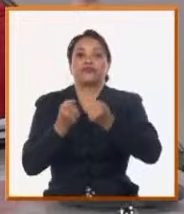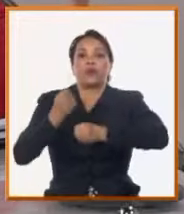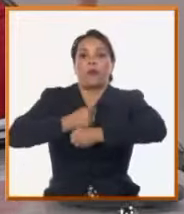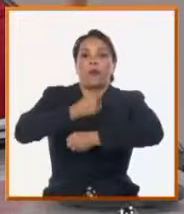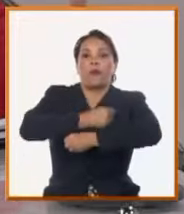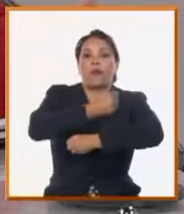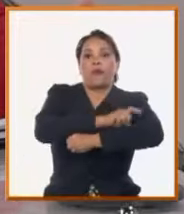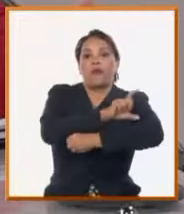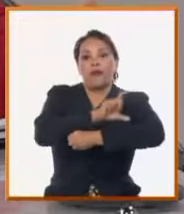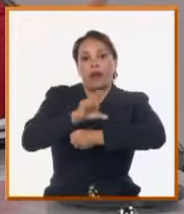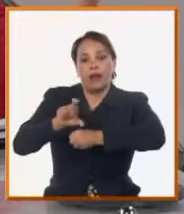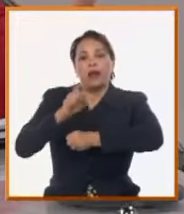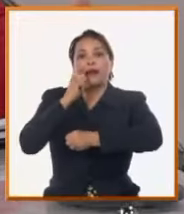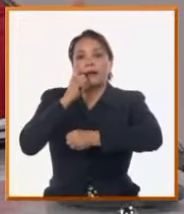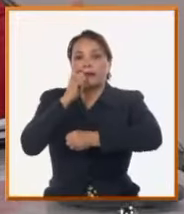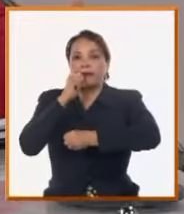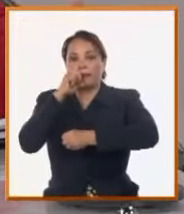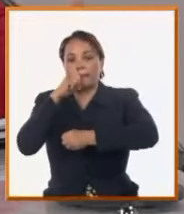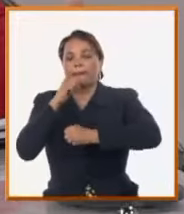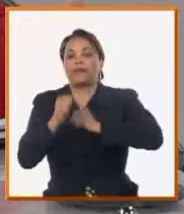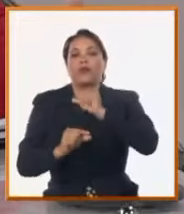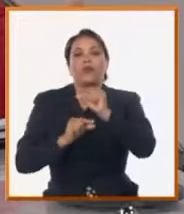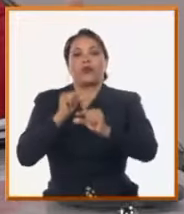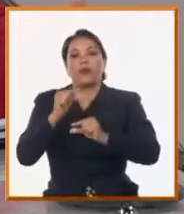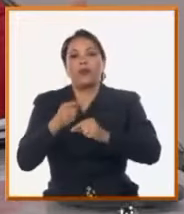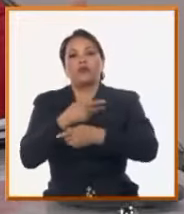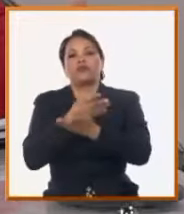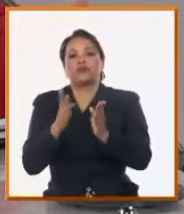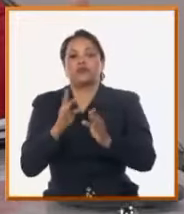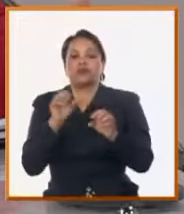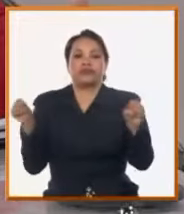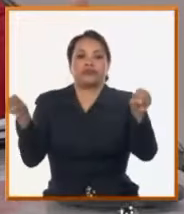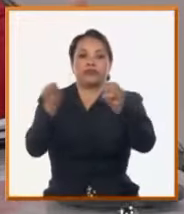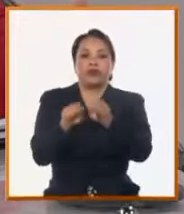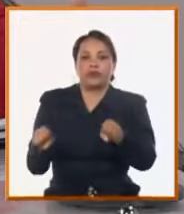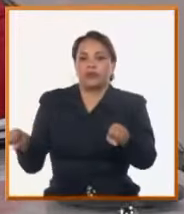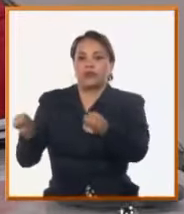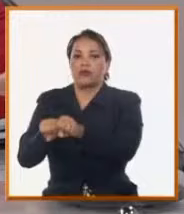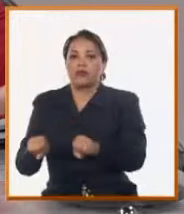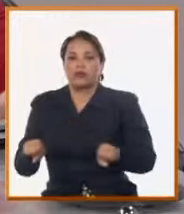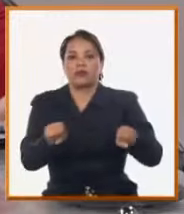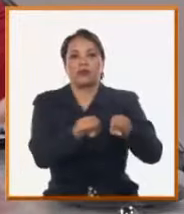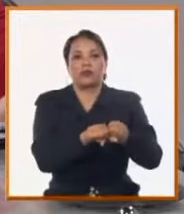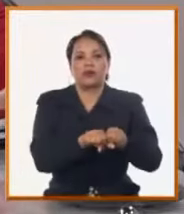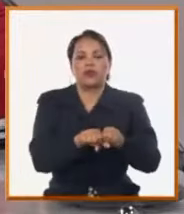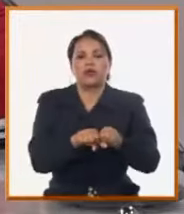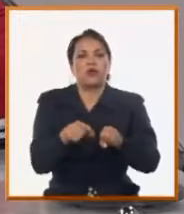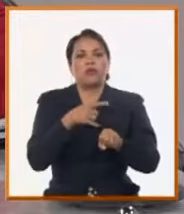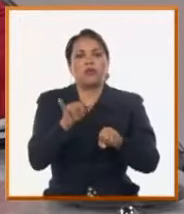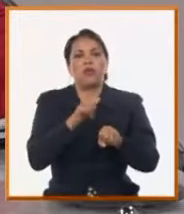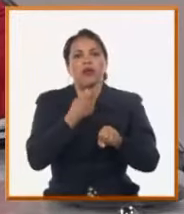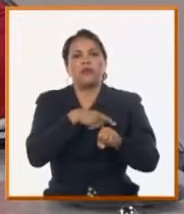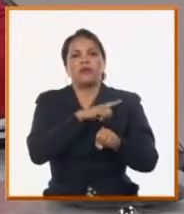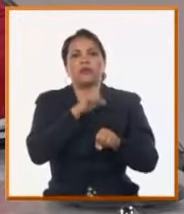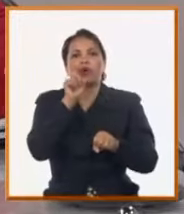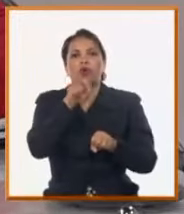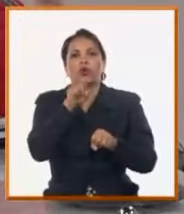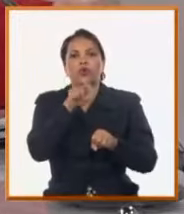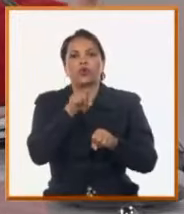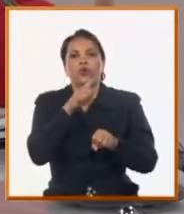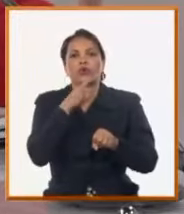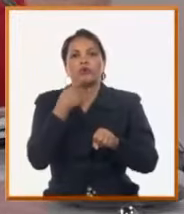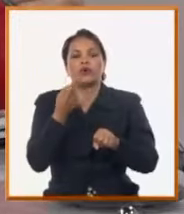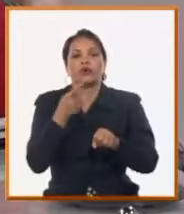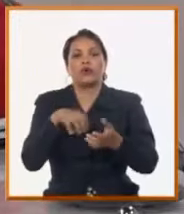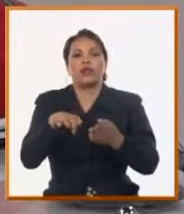Pipa vayan pasando paulatinamente al abasto por redes, como recientemente pasó en el municipio de Cotorro, con la comunidad de